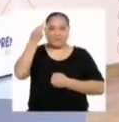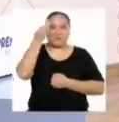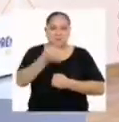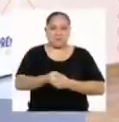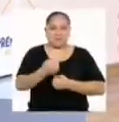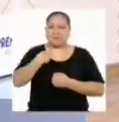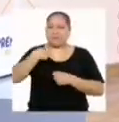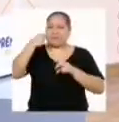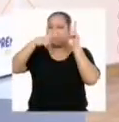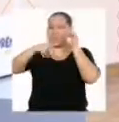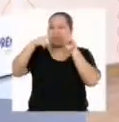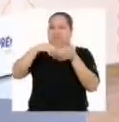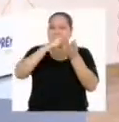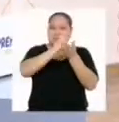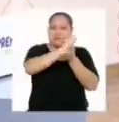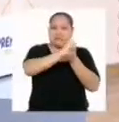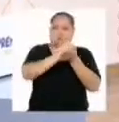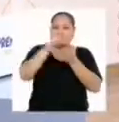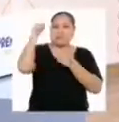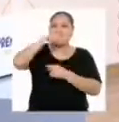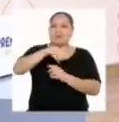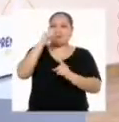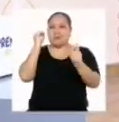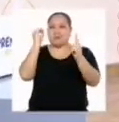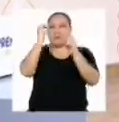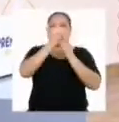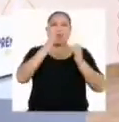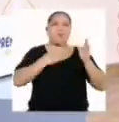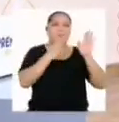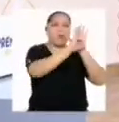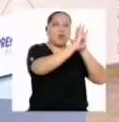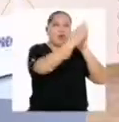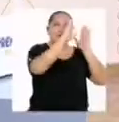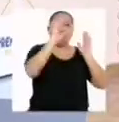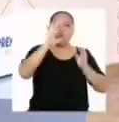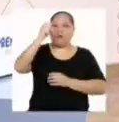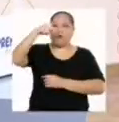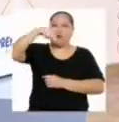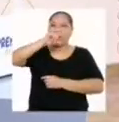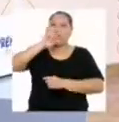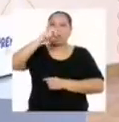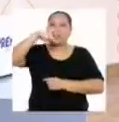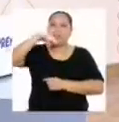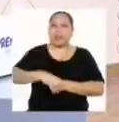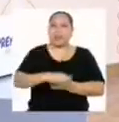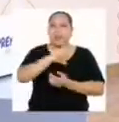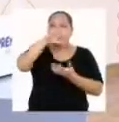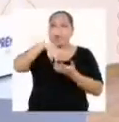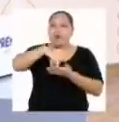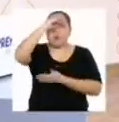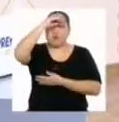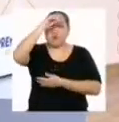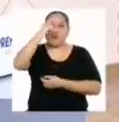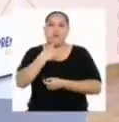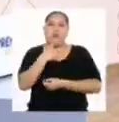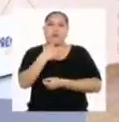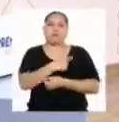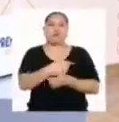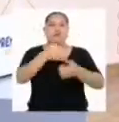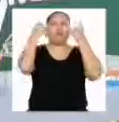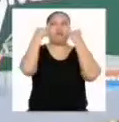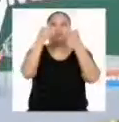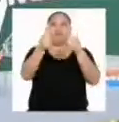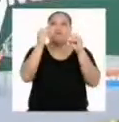estaba viendo mis producciones respecto al reto en mi fanzine y todas las chicas y chicos de primero de secundaria hicieron un gran